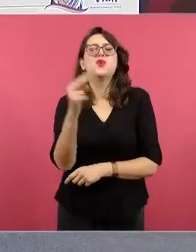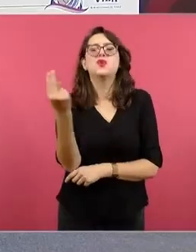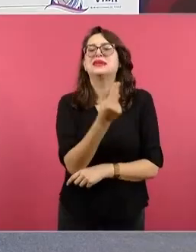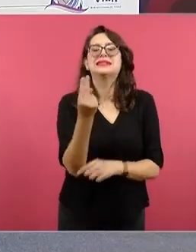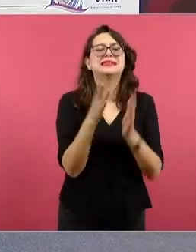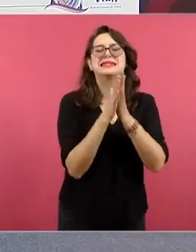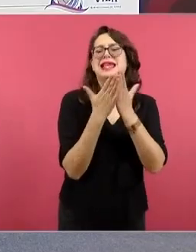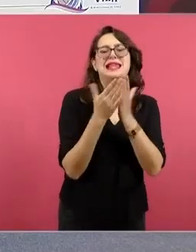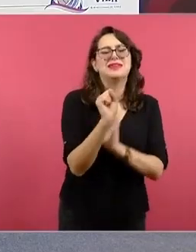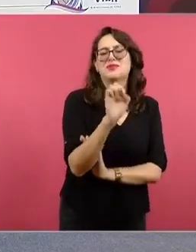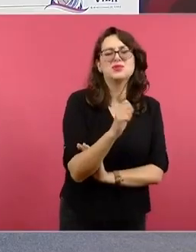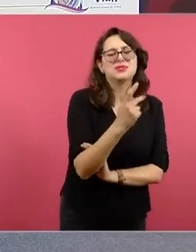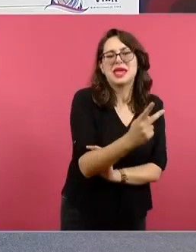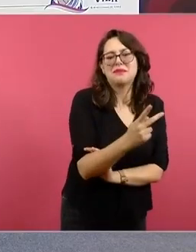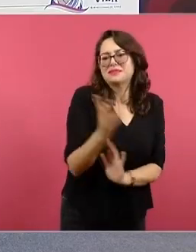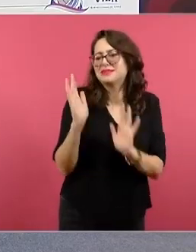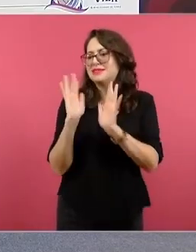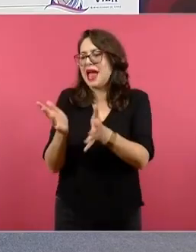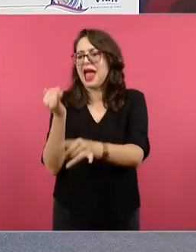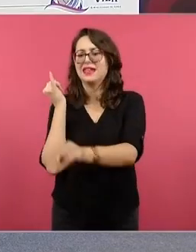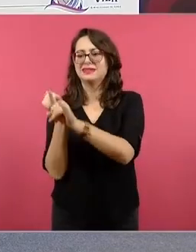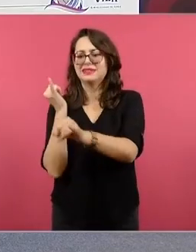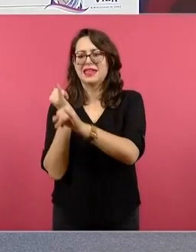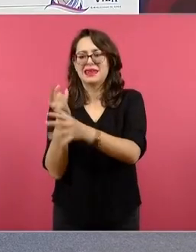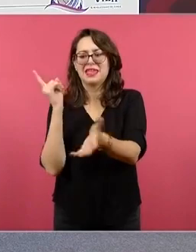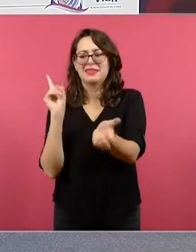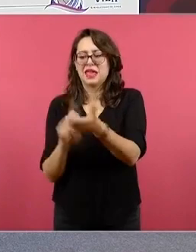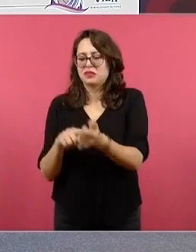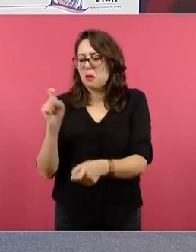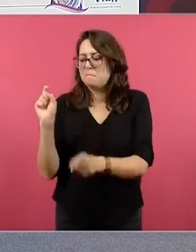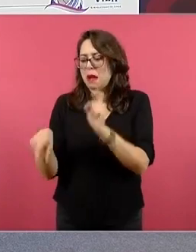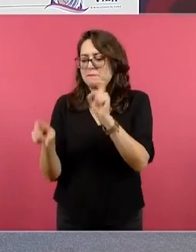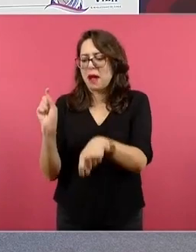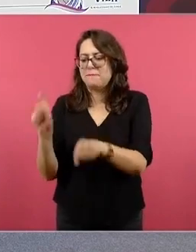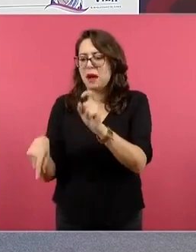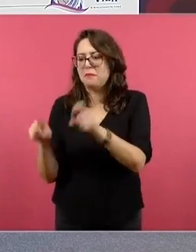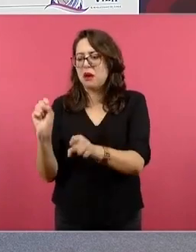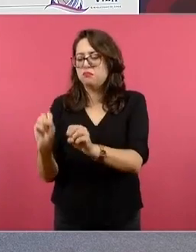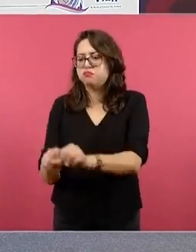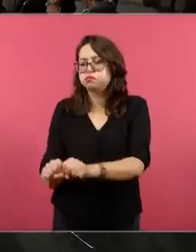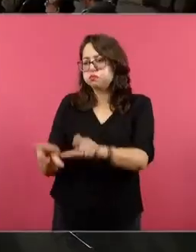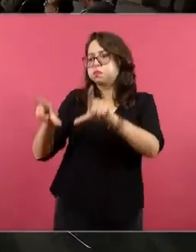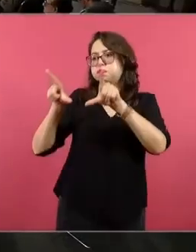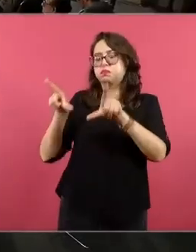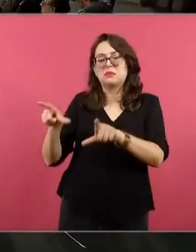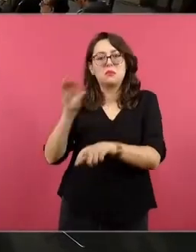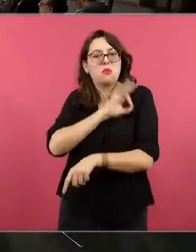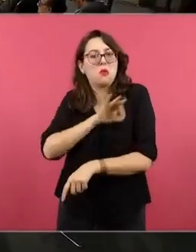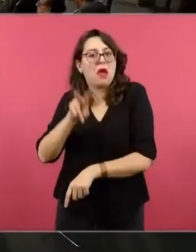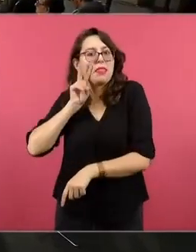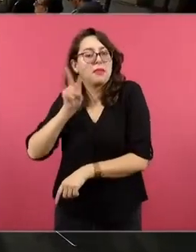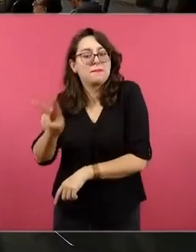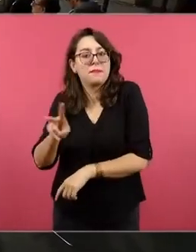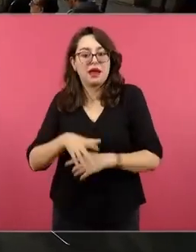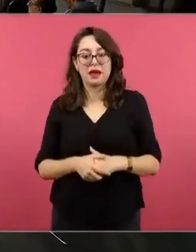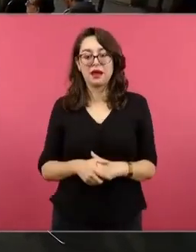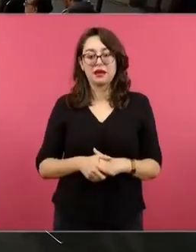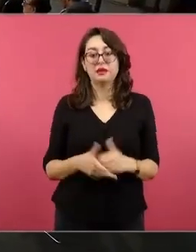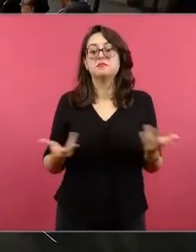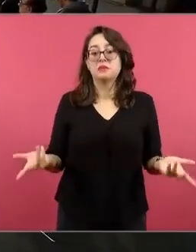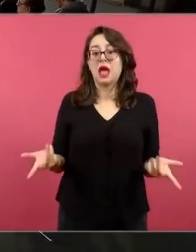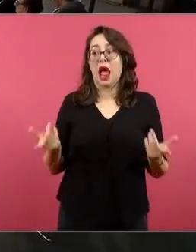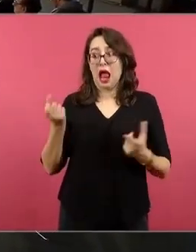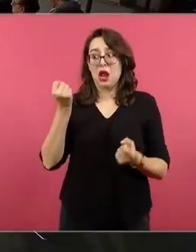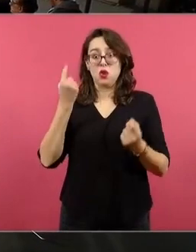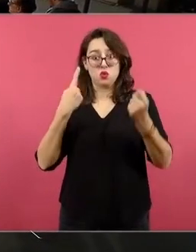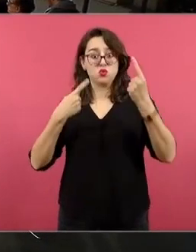información que los niños tienen? Porque también los chicos con discapacidad, pues tienen discapacidad, pero tienen un nivel de indagación muy interesante.